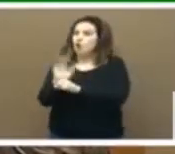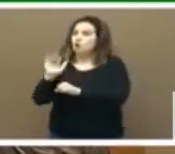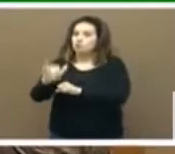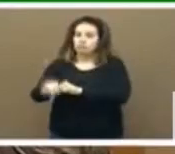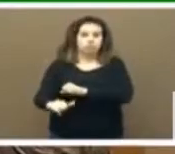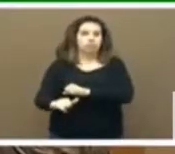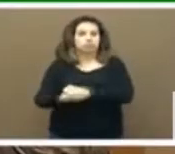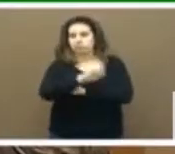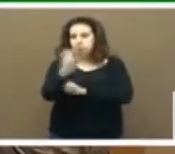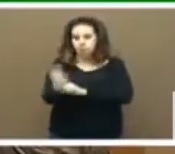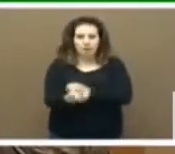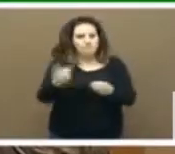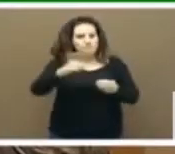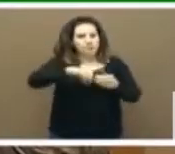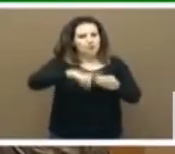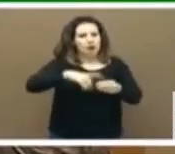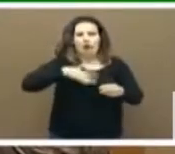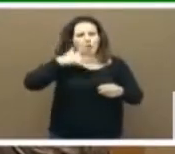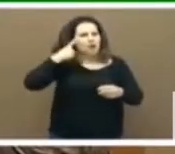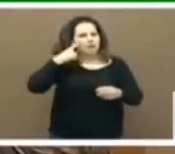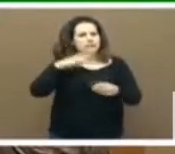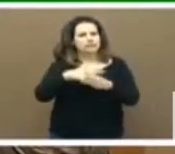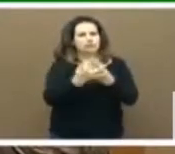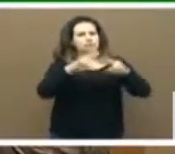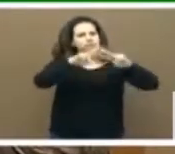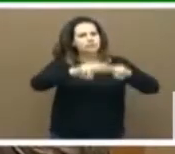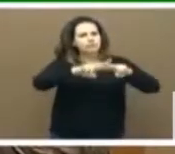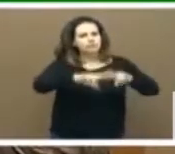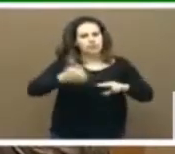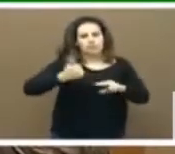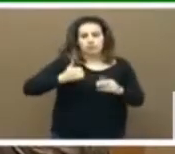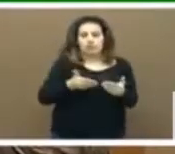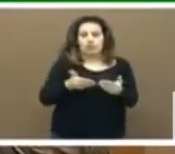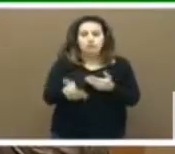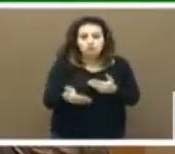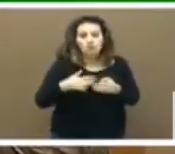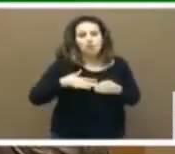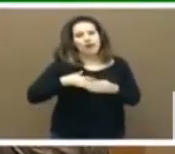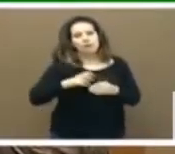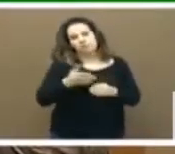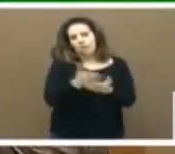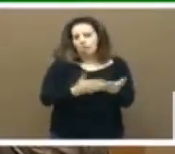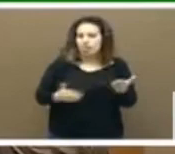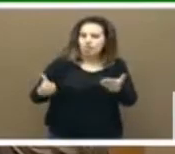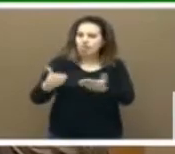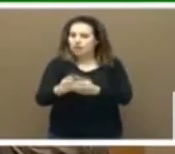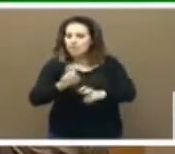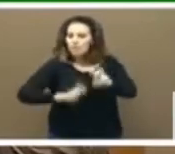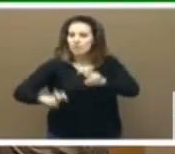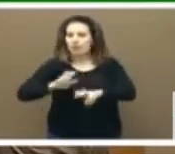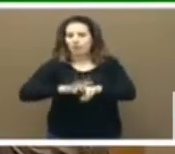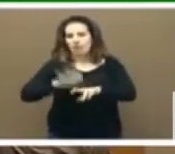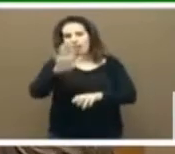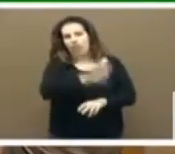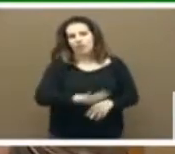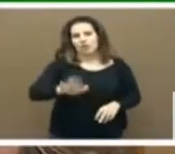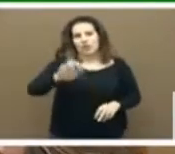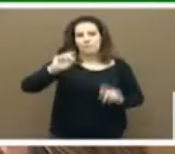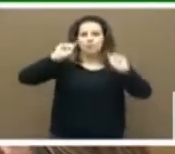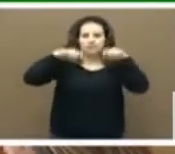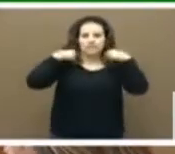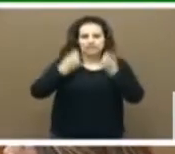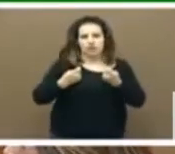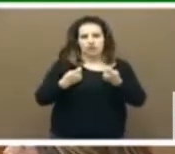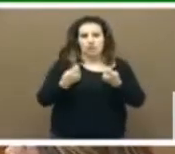Y estamos trabajando en el diagnóstico de situación y en las posibilidades que pueda haber en un futuro para buscar alternativas para la comarca de Monesterio.